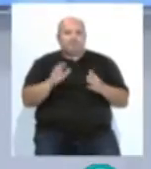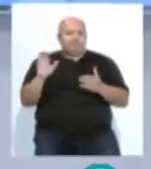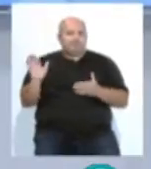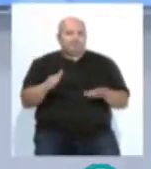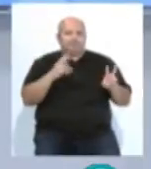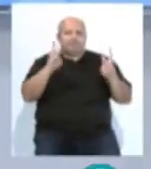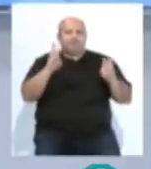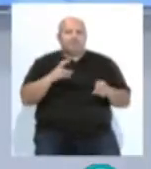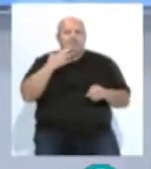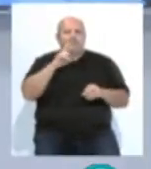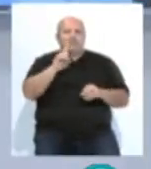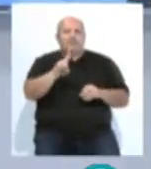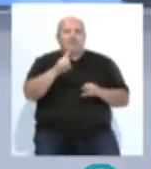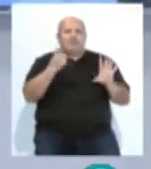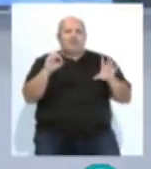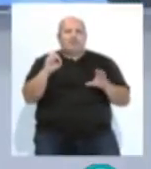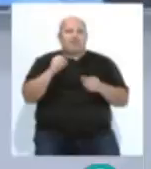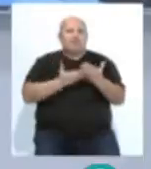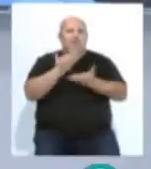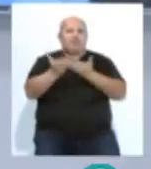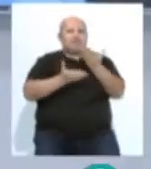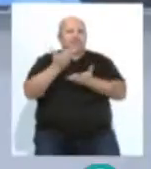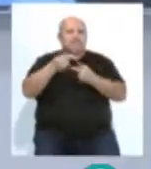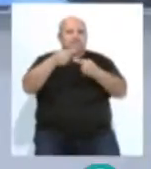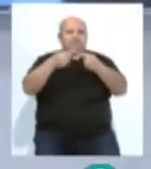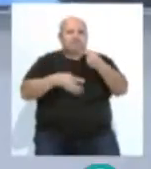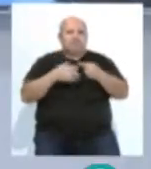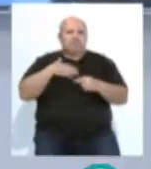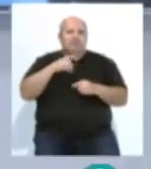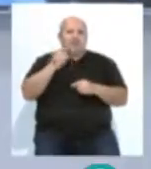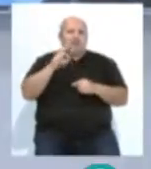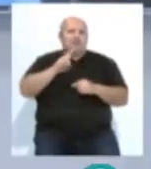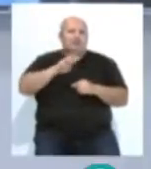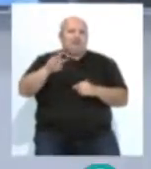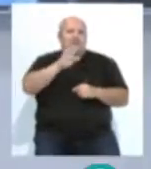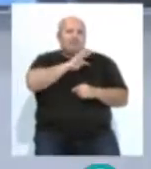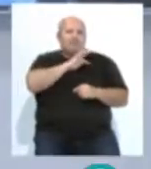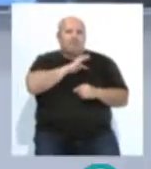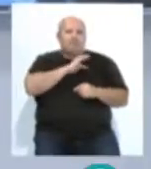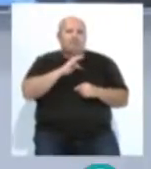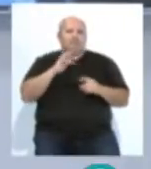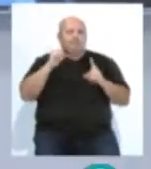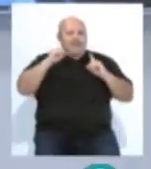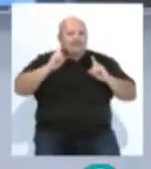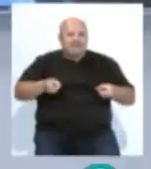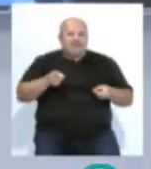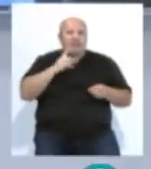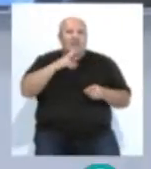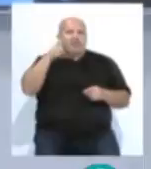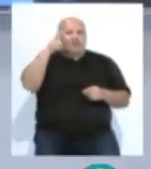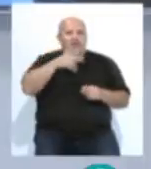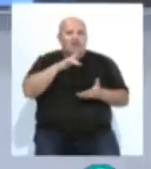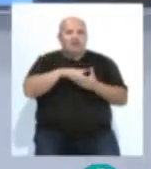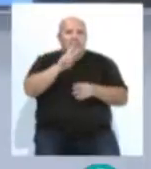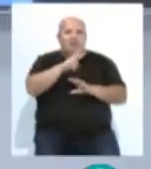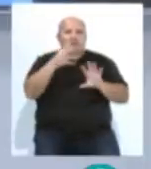cambiamos de asunto. Más de 160 propuestas se han presentado a la edición número 13 de los premios Atrévete. La gala se celebrará el